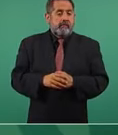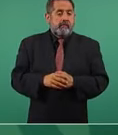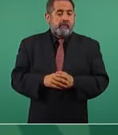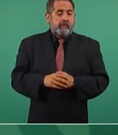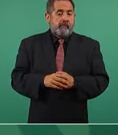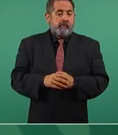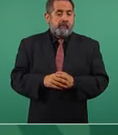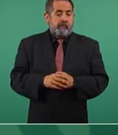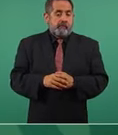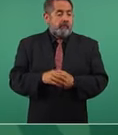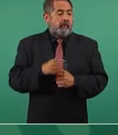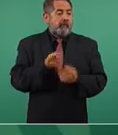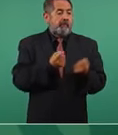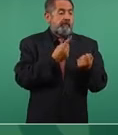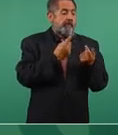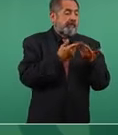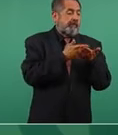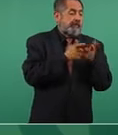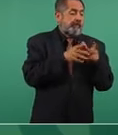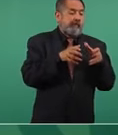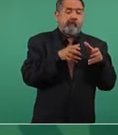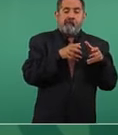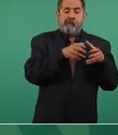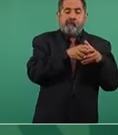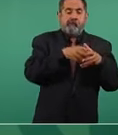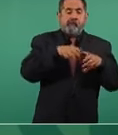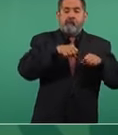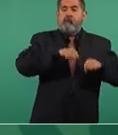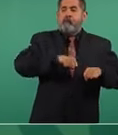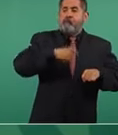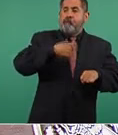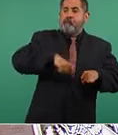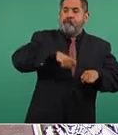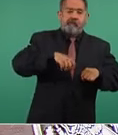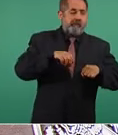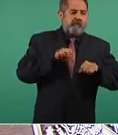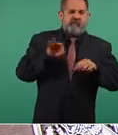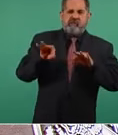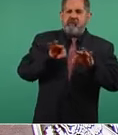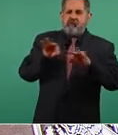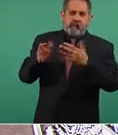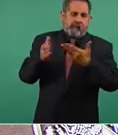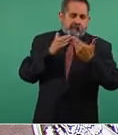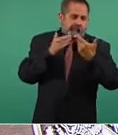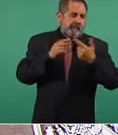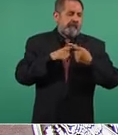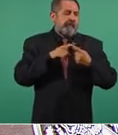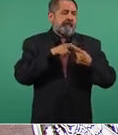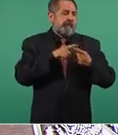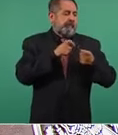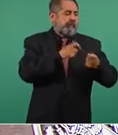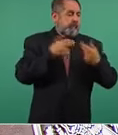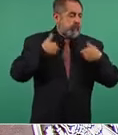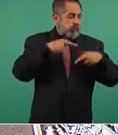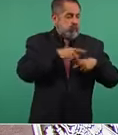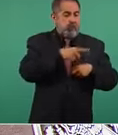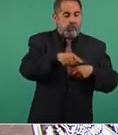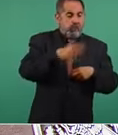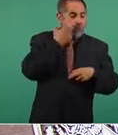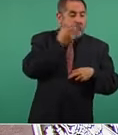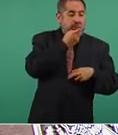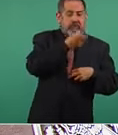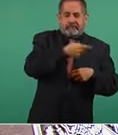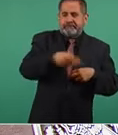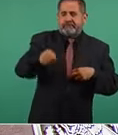las cúpulas del poder económico, sus voceros, sus intelectuales